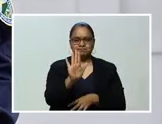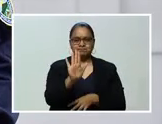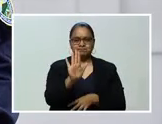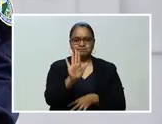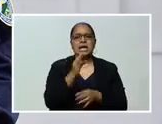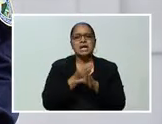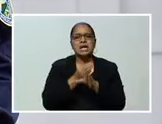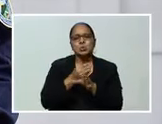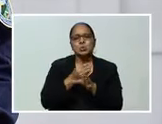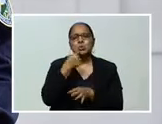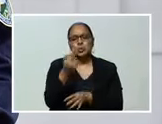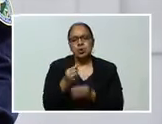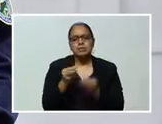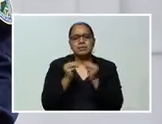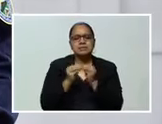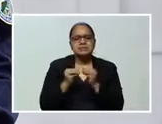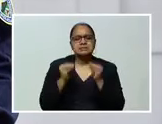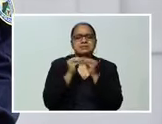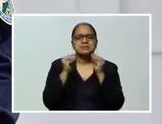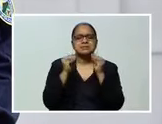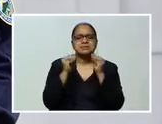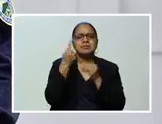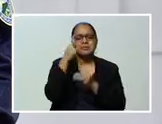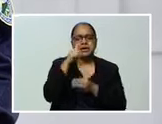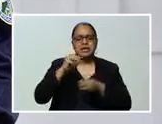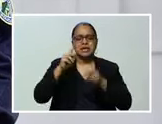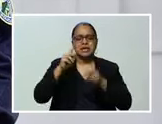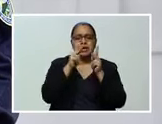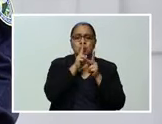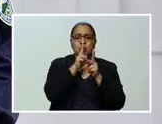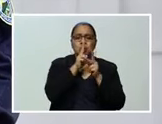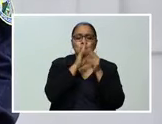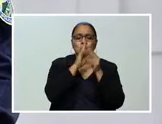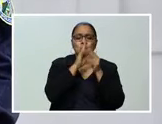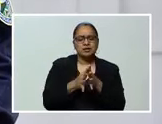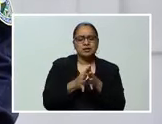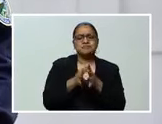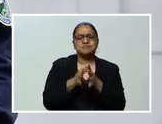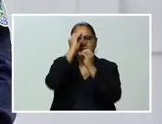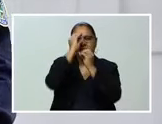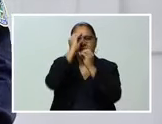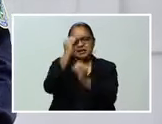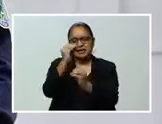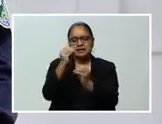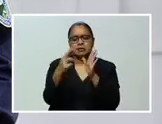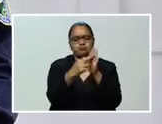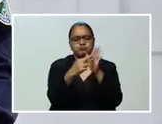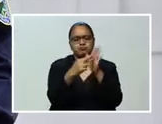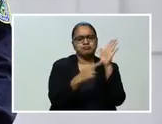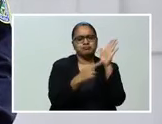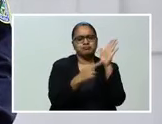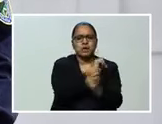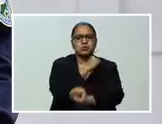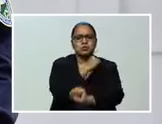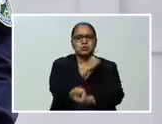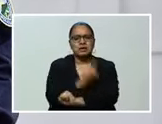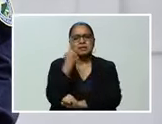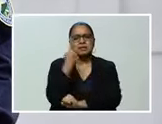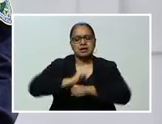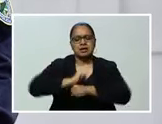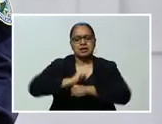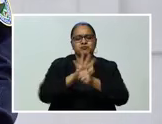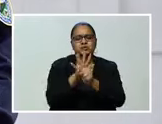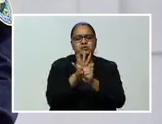intensificación de las acciones Para que la población acate las recomendaciones giradas por la Autoridad de Prevención del COVID